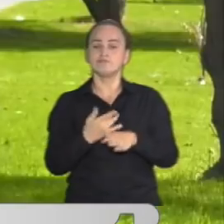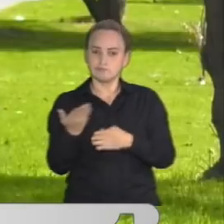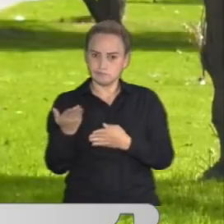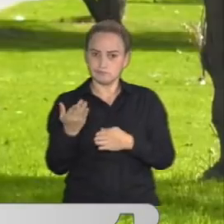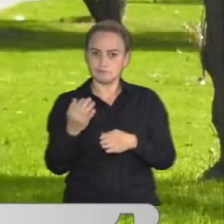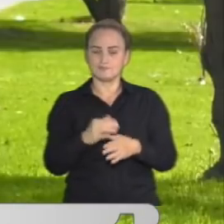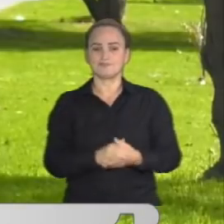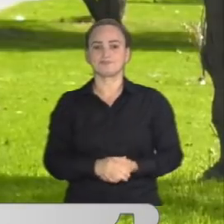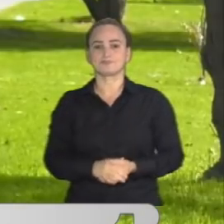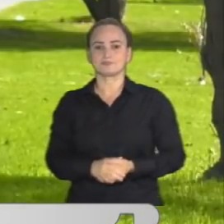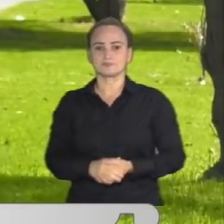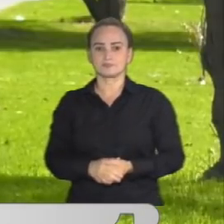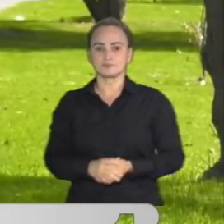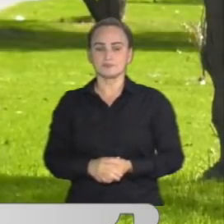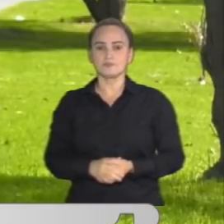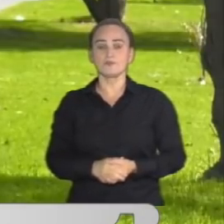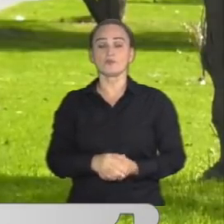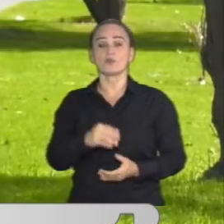sistema.